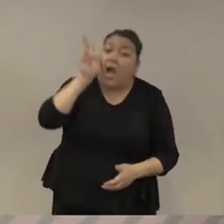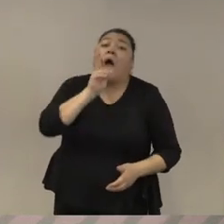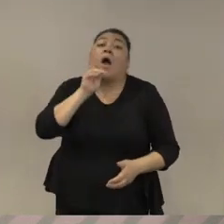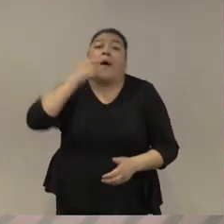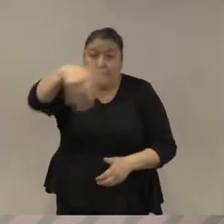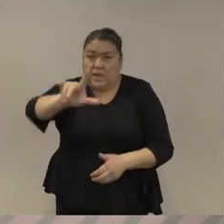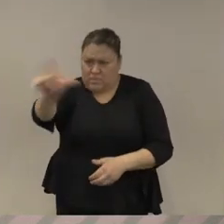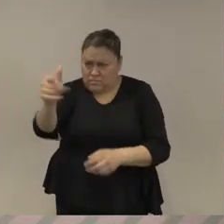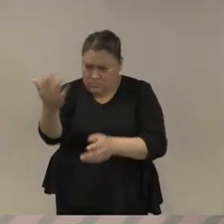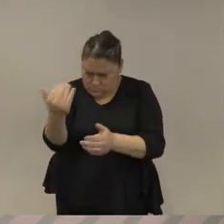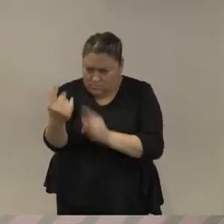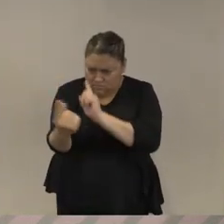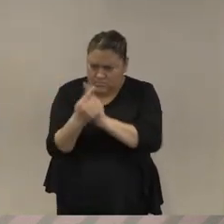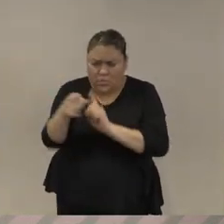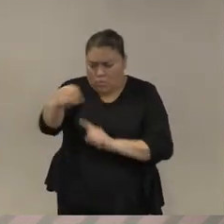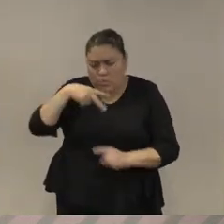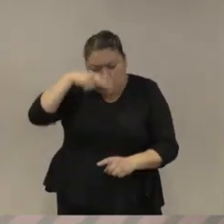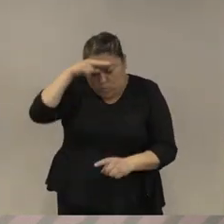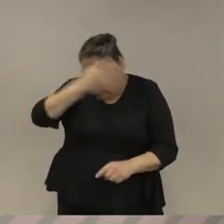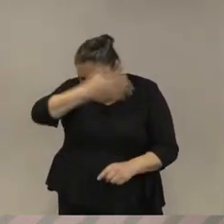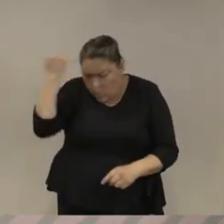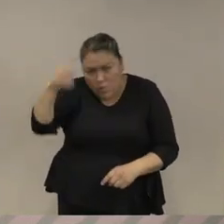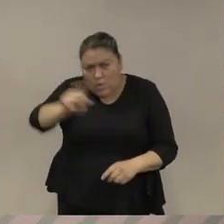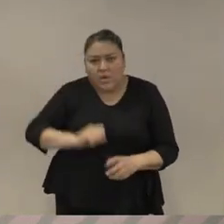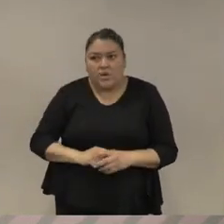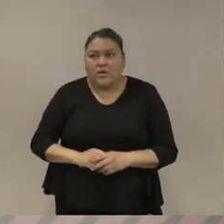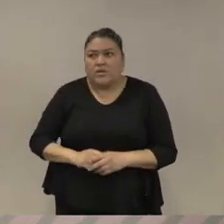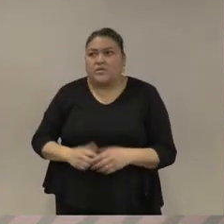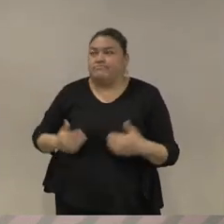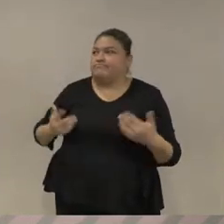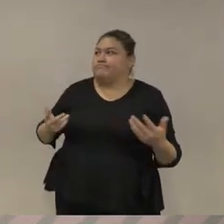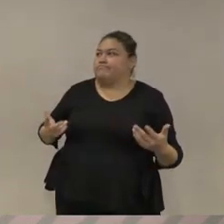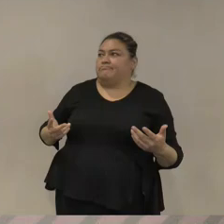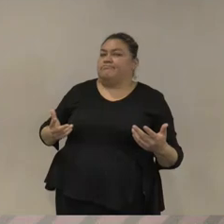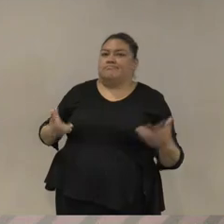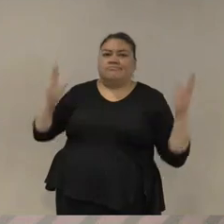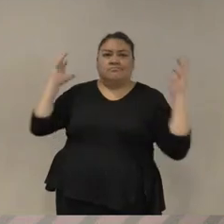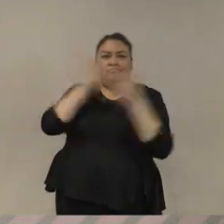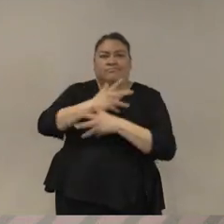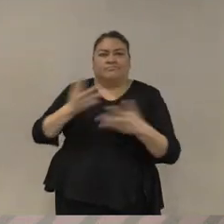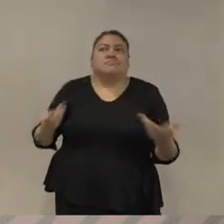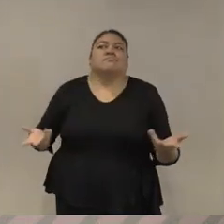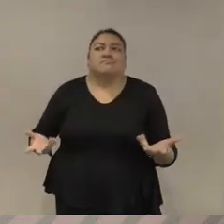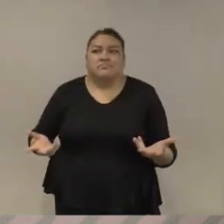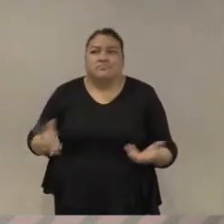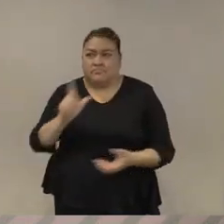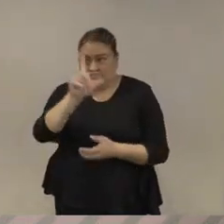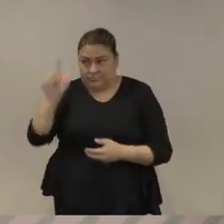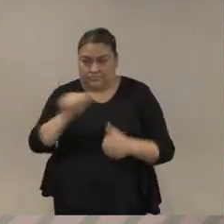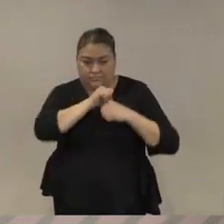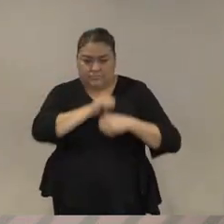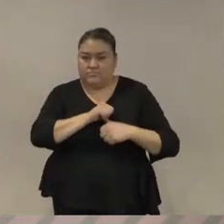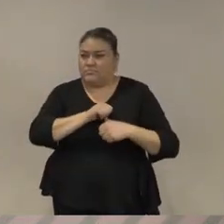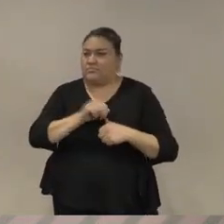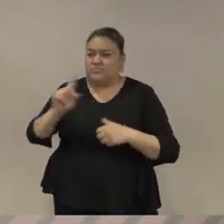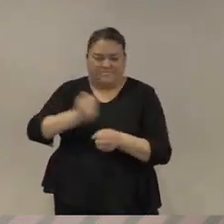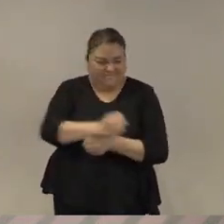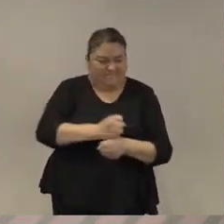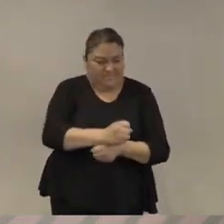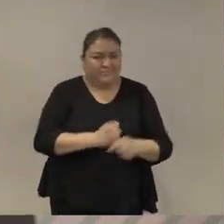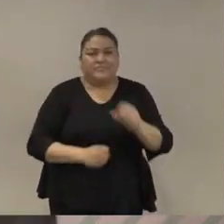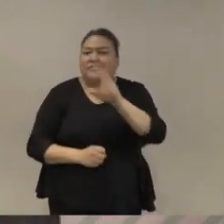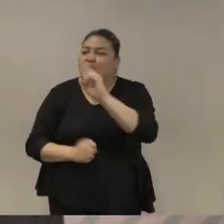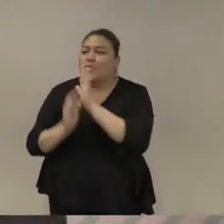y luego platicamos nos super maltrató ese mando luego le dijeron al mando que no nos maltratara tanto